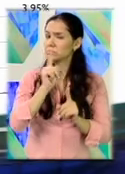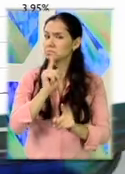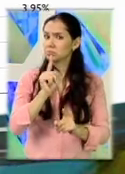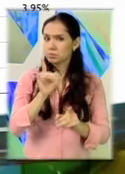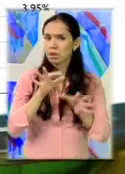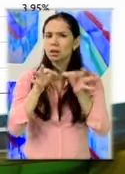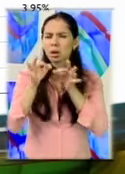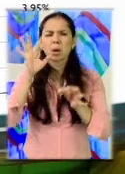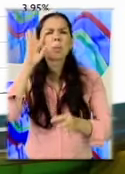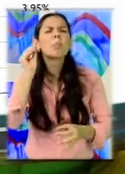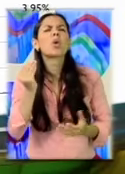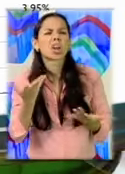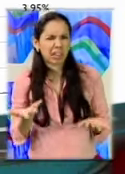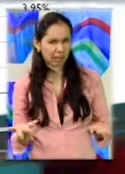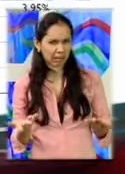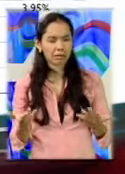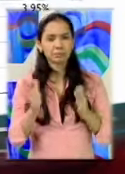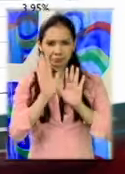Le vamos a decir por qué.